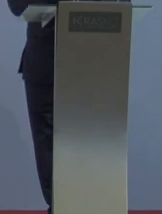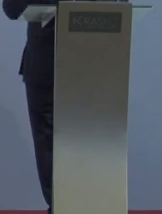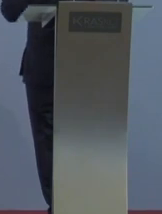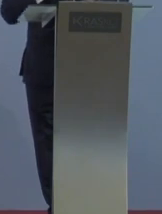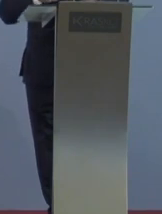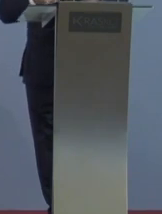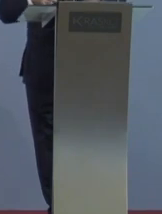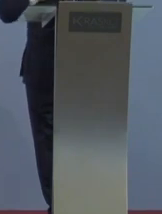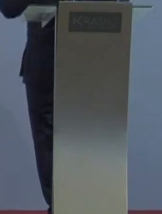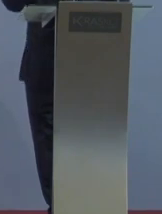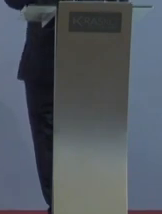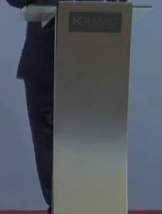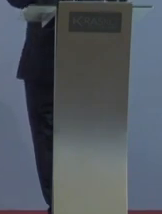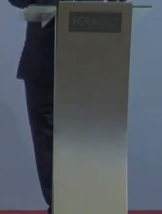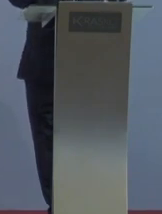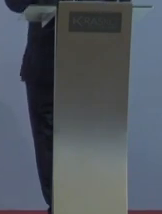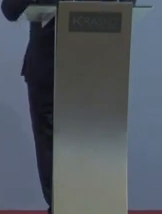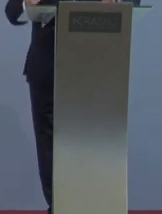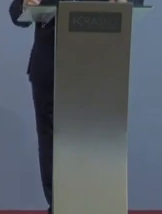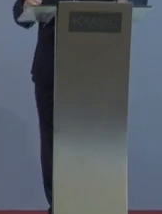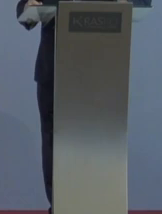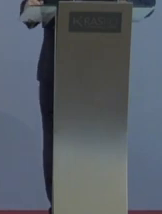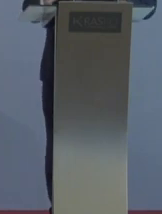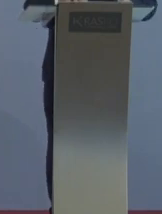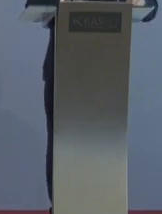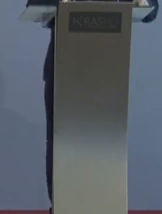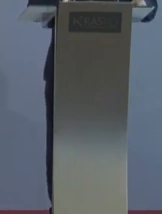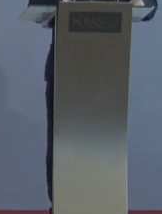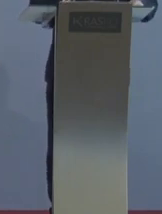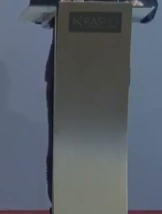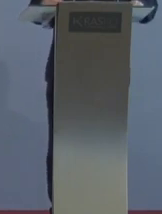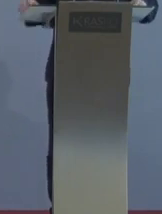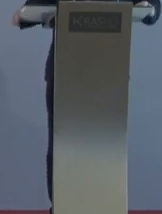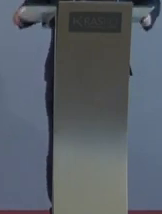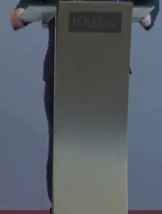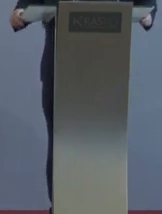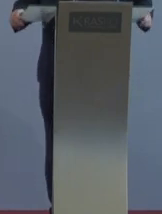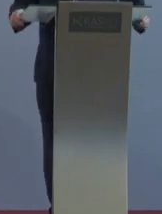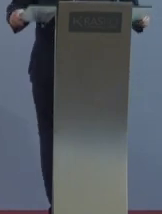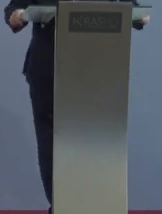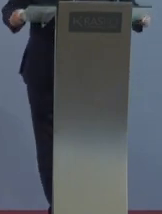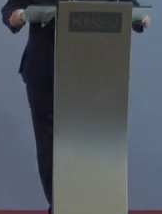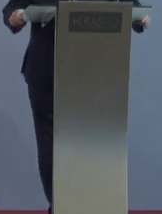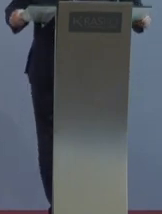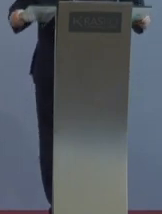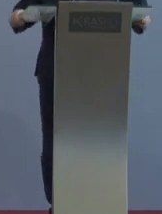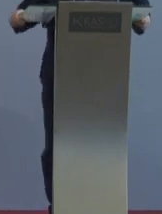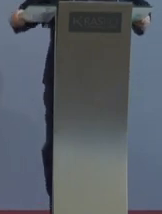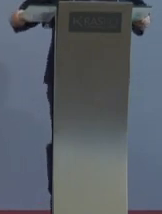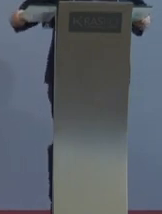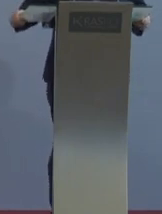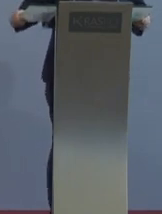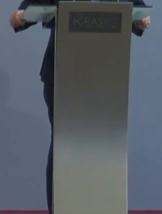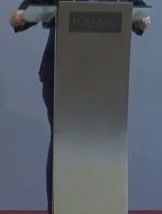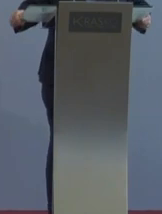del Comité Científico de la empresa Crasco Research. Muchas gracias. Presidente, presidente de la Junta